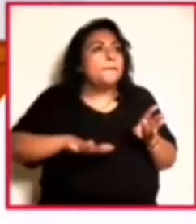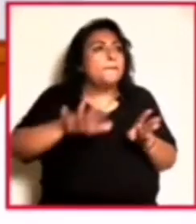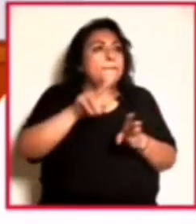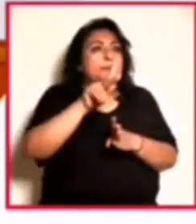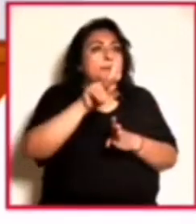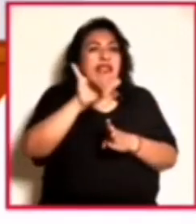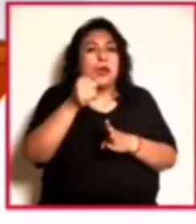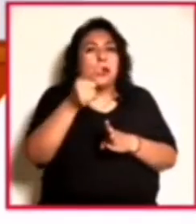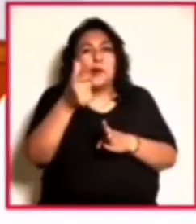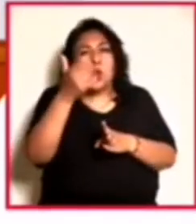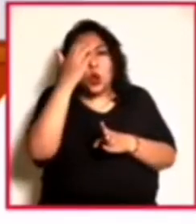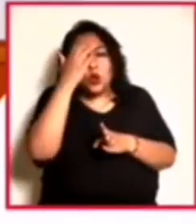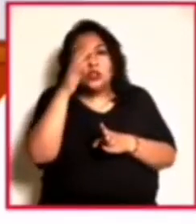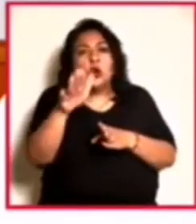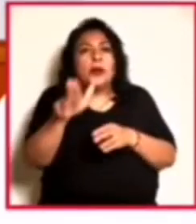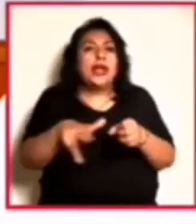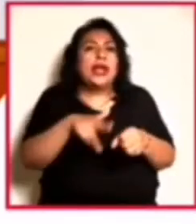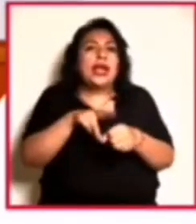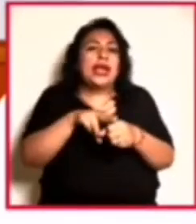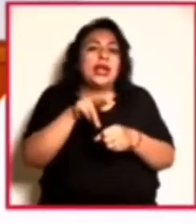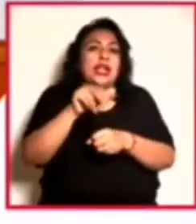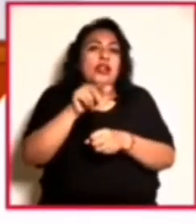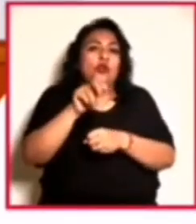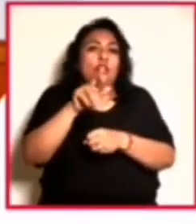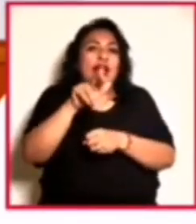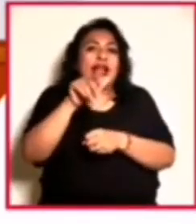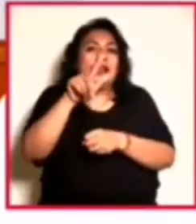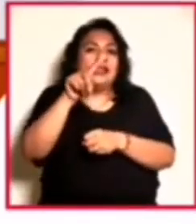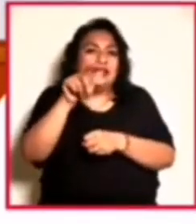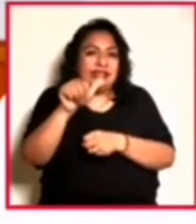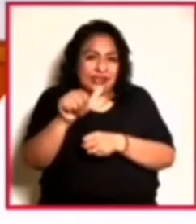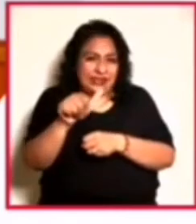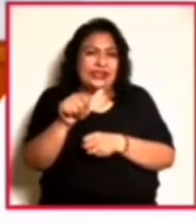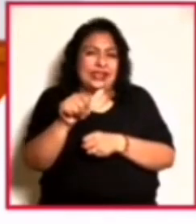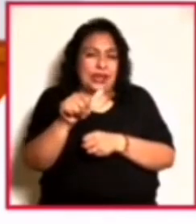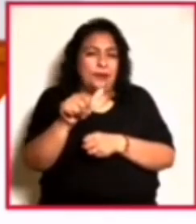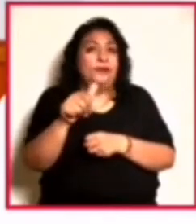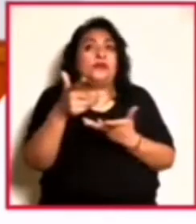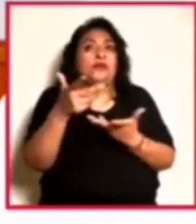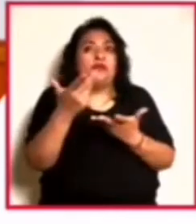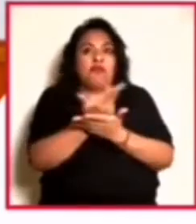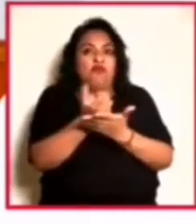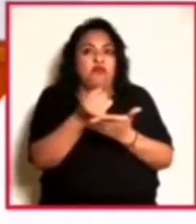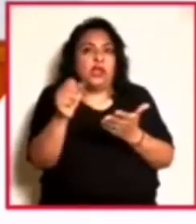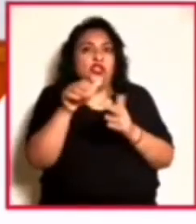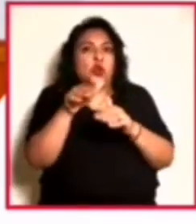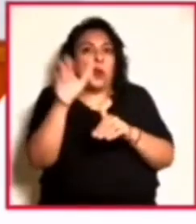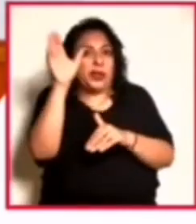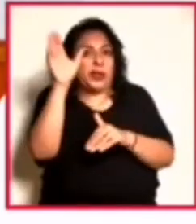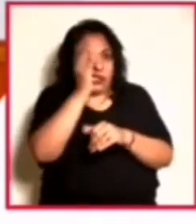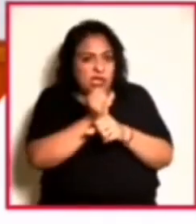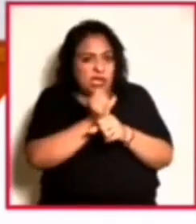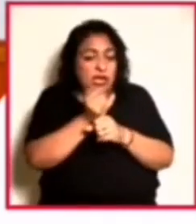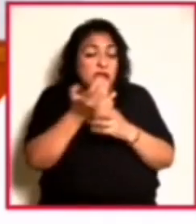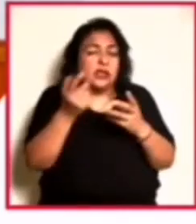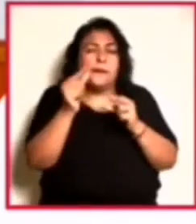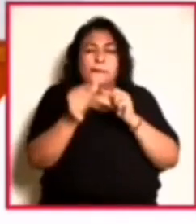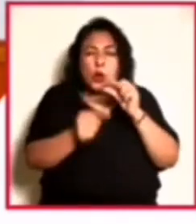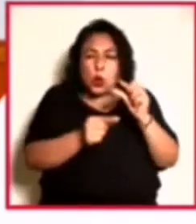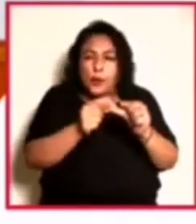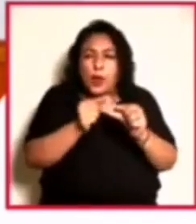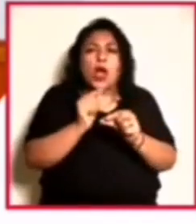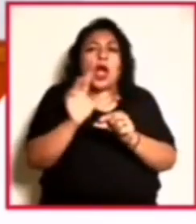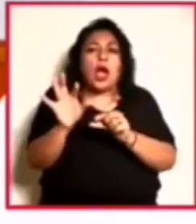su lado de naturalista y de ilustrador científico. Entonces, poco a poco vamos a ir